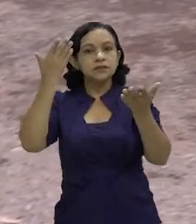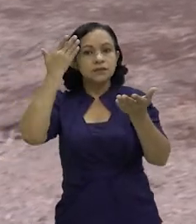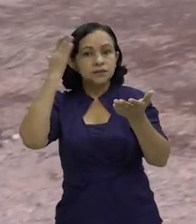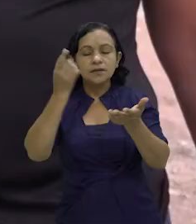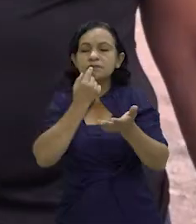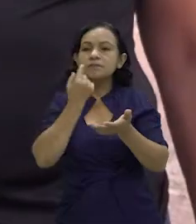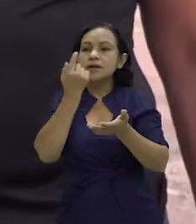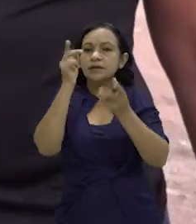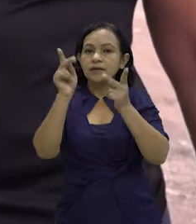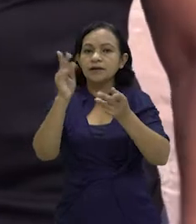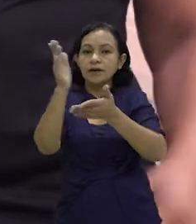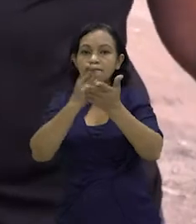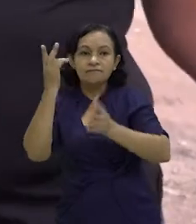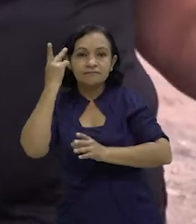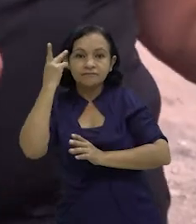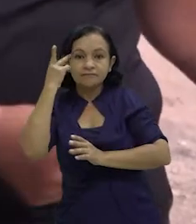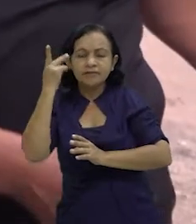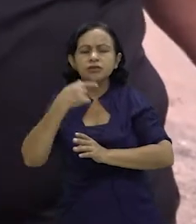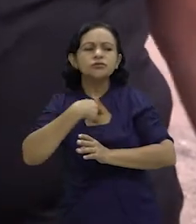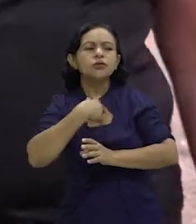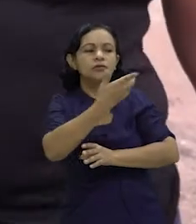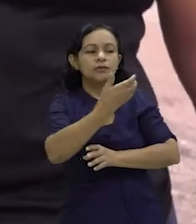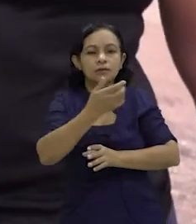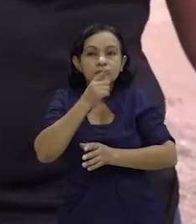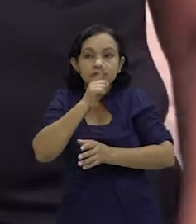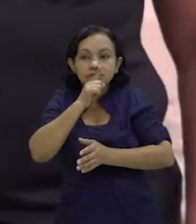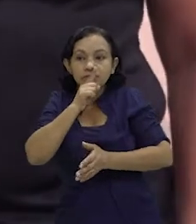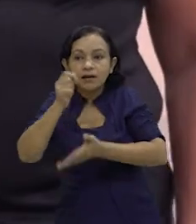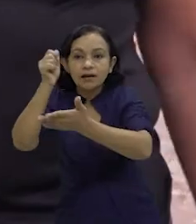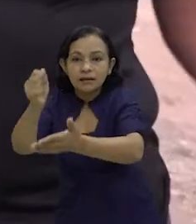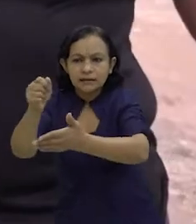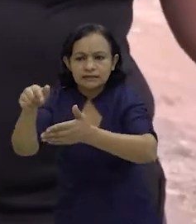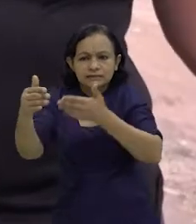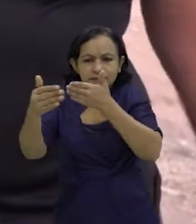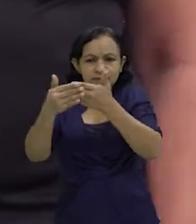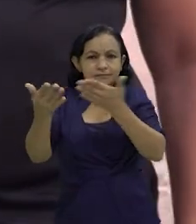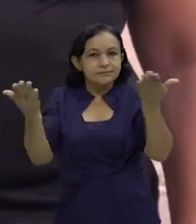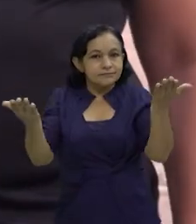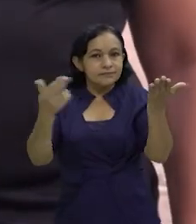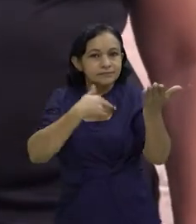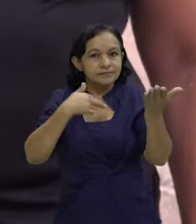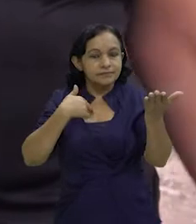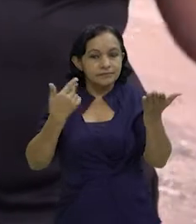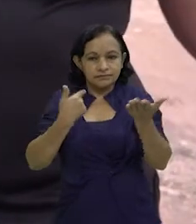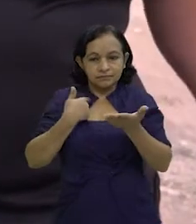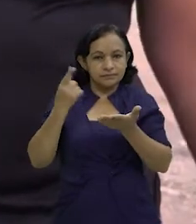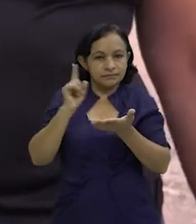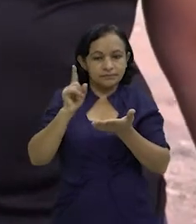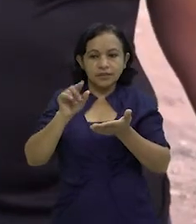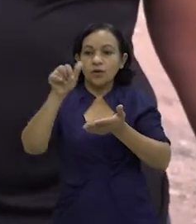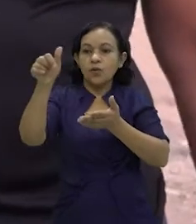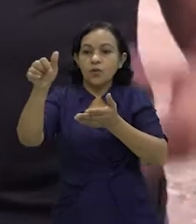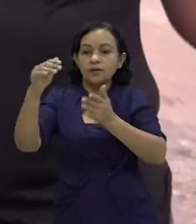pero sabemos a quién, porque hay gente que es bandida, yo la llevo y la ponía a la esquina, entonces, ¿qué estamos haciendo? Yo no